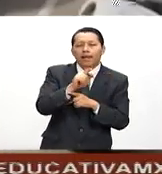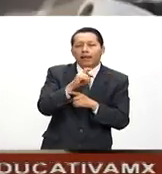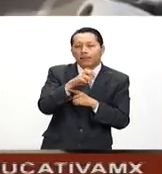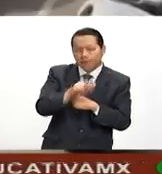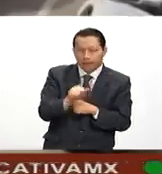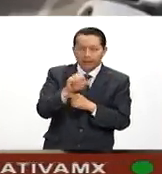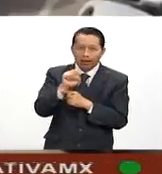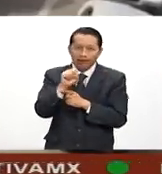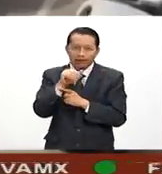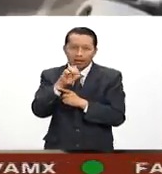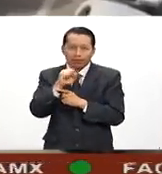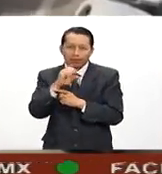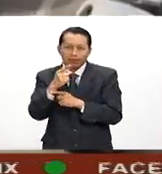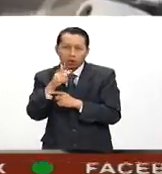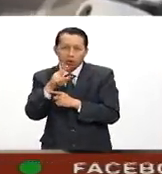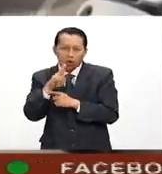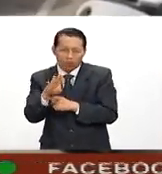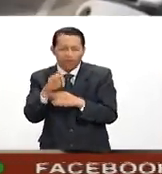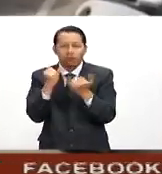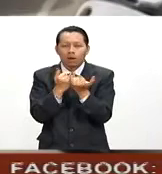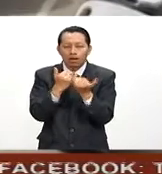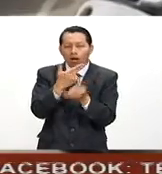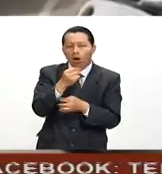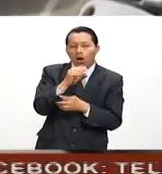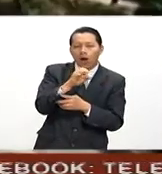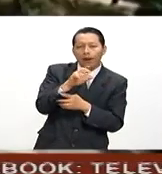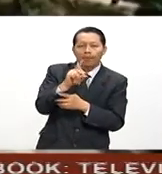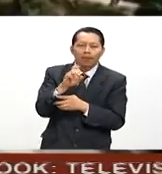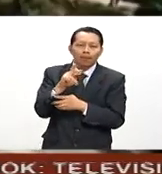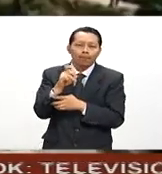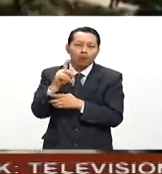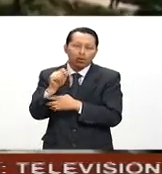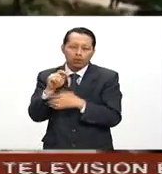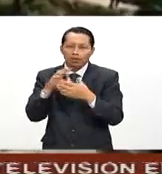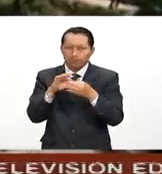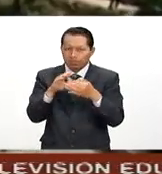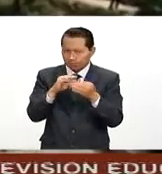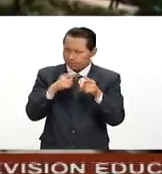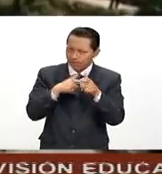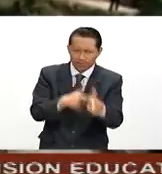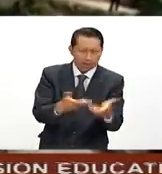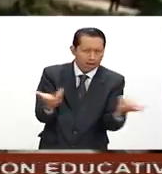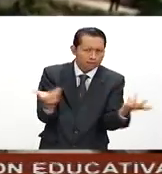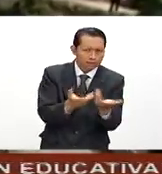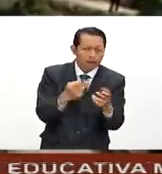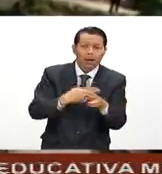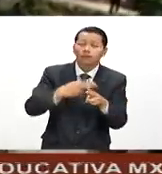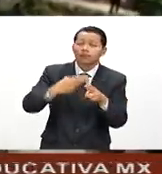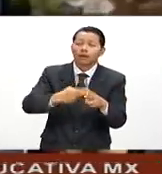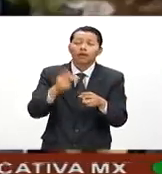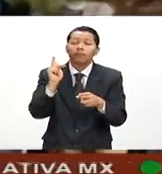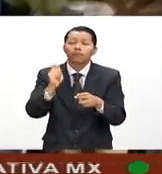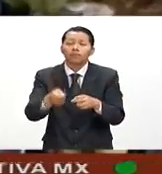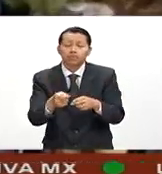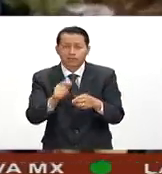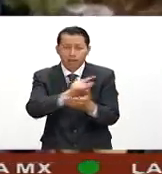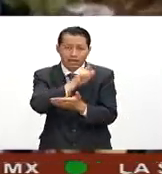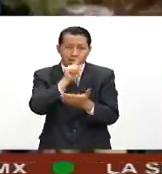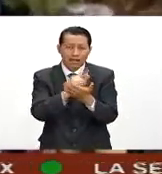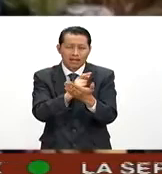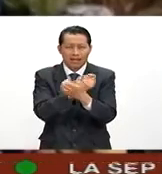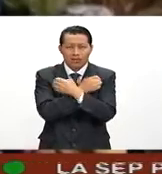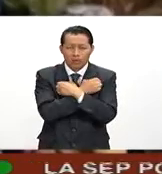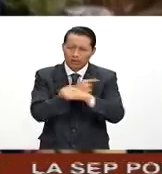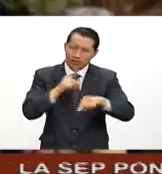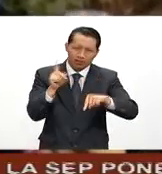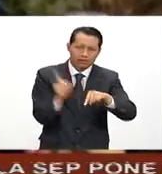Sam's Club y Home Depot. Ahí también advirtieron que mantendrán estas acciones. Hasta dicen ellos que se derogue la reforma